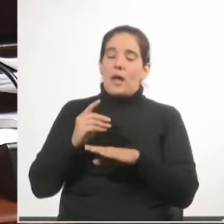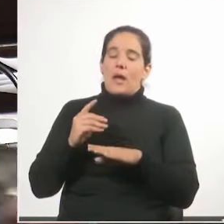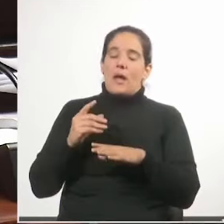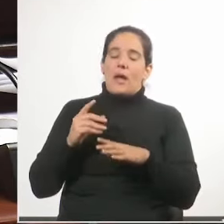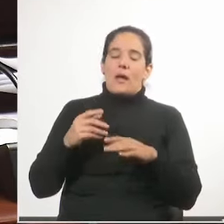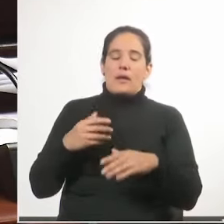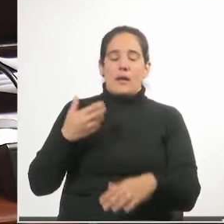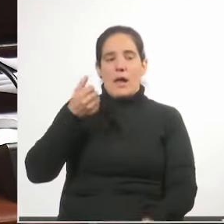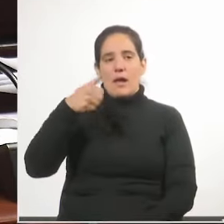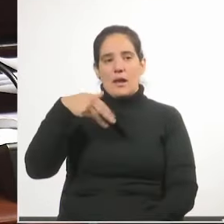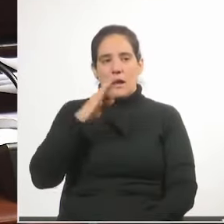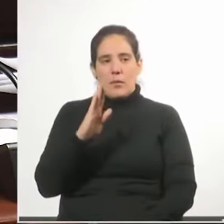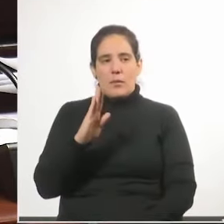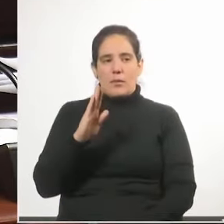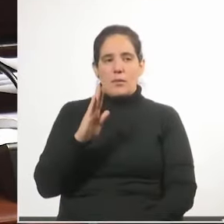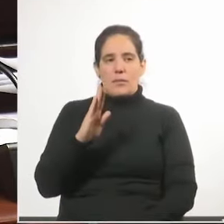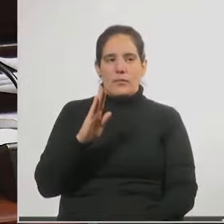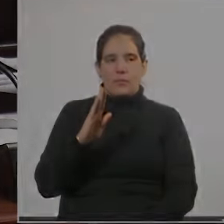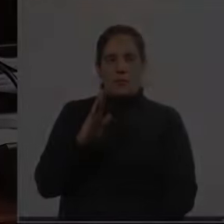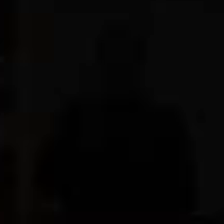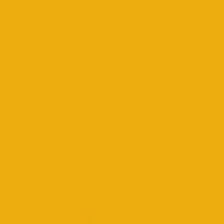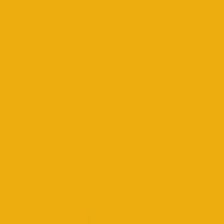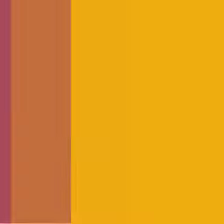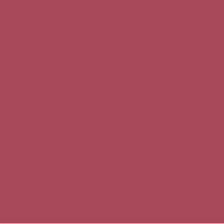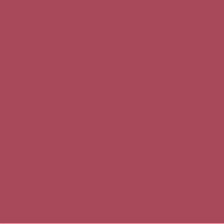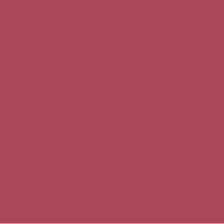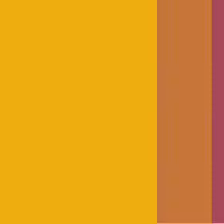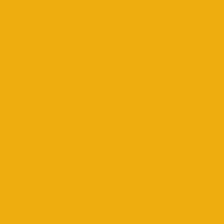y al INAU.